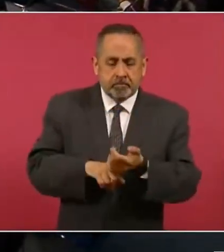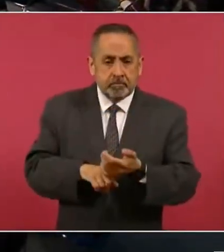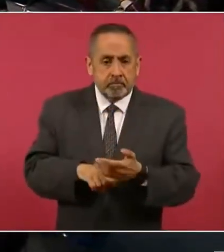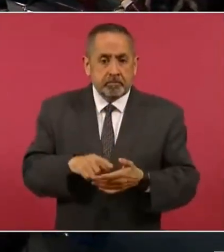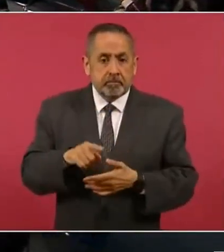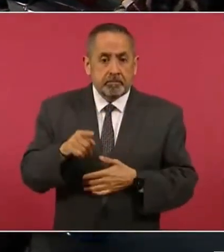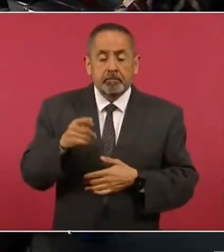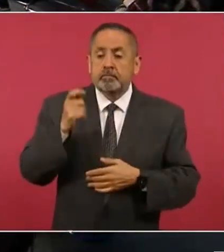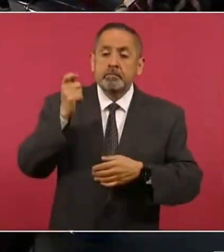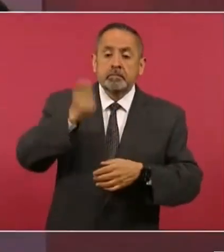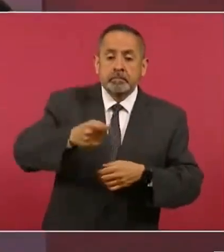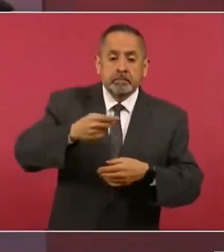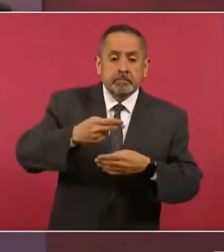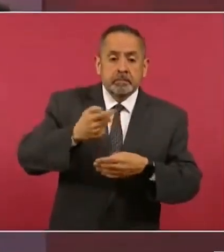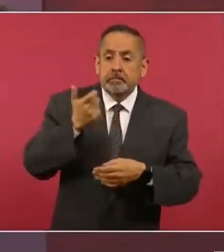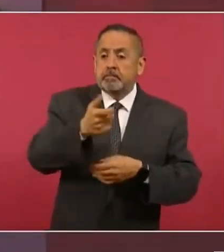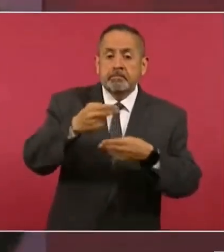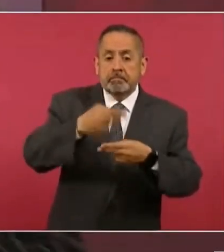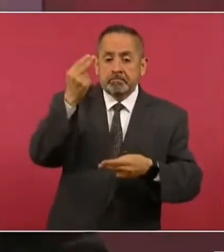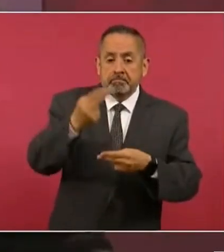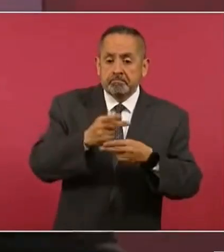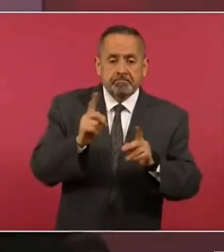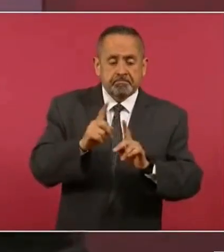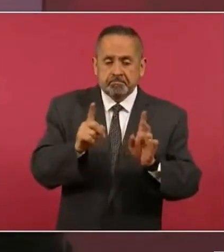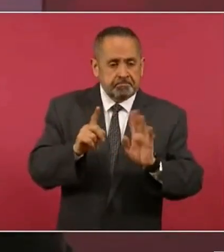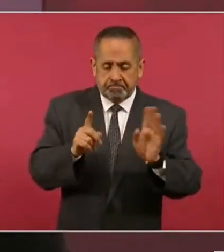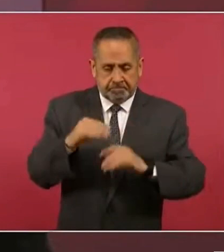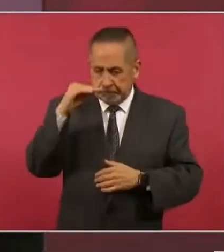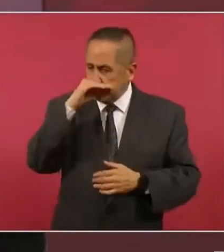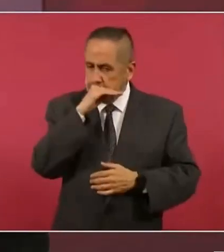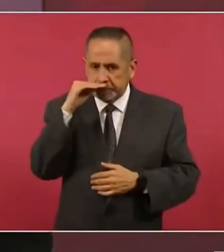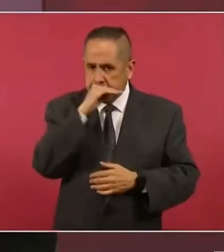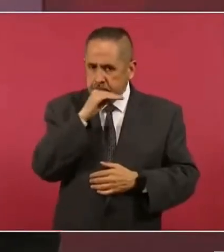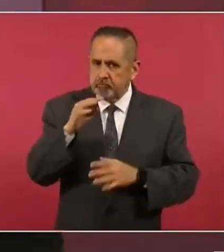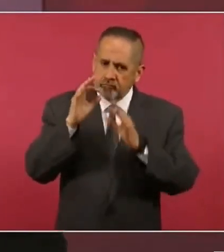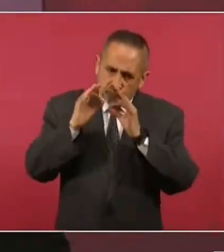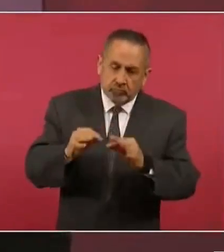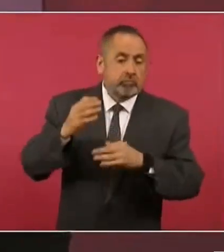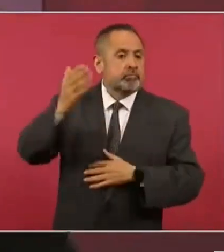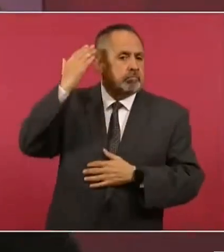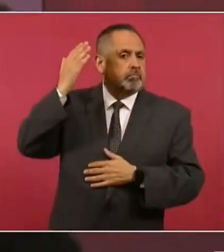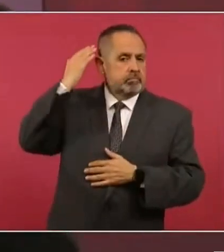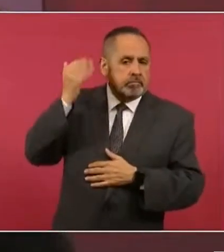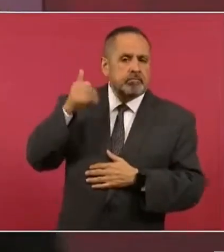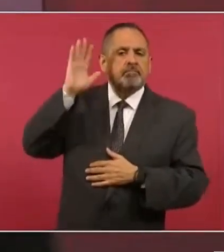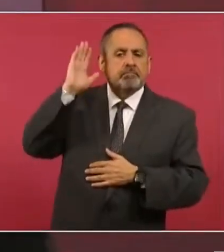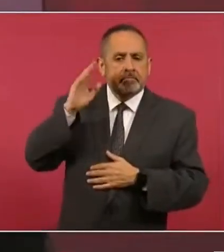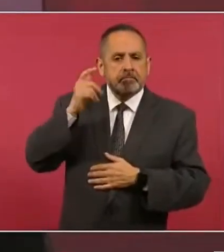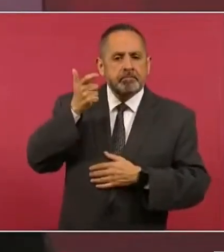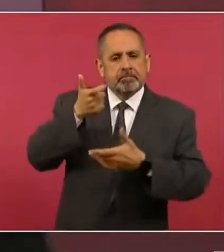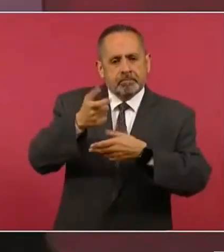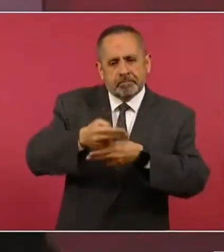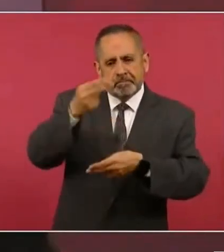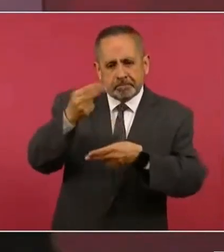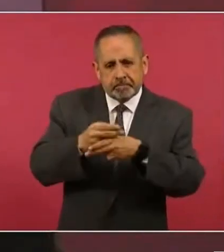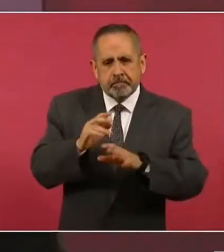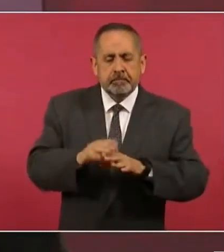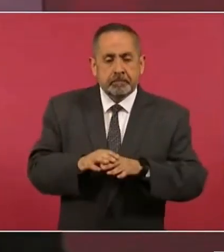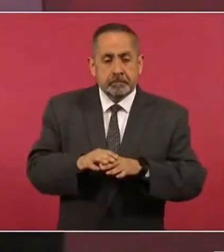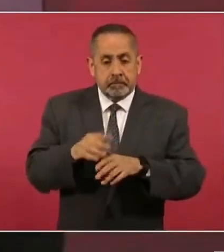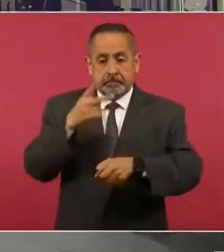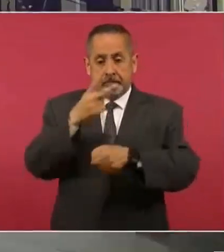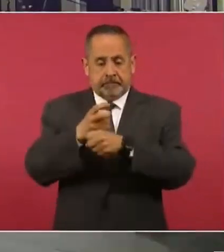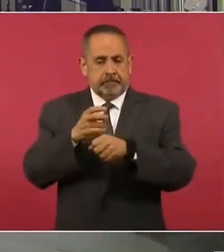porque originalmente era una concesión no de paga pero ya después ya se volvieron, bueno,